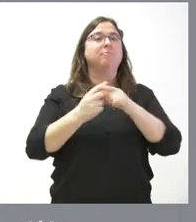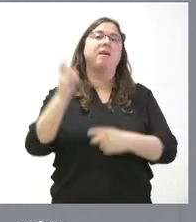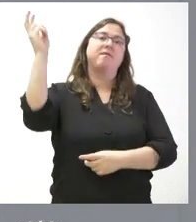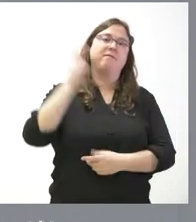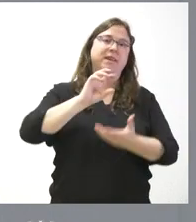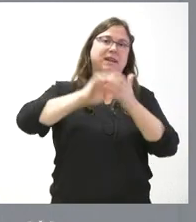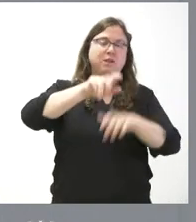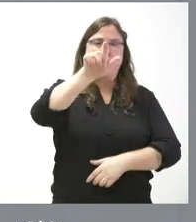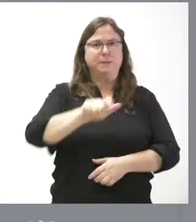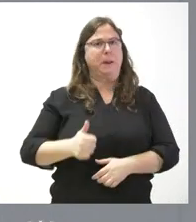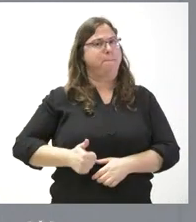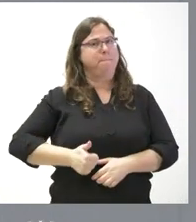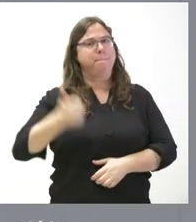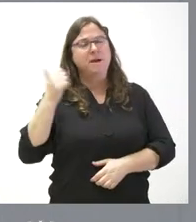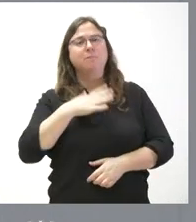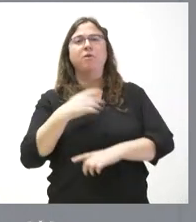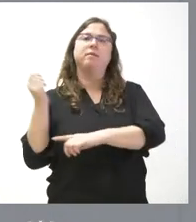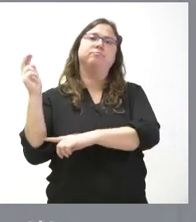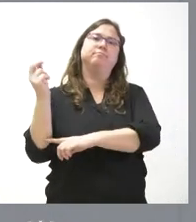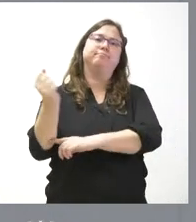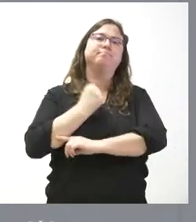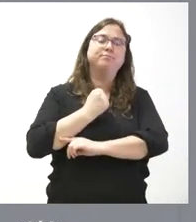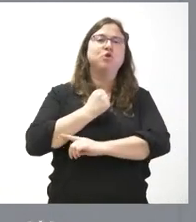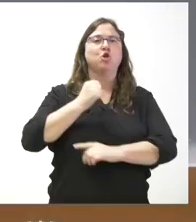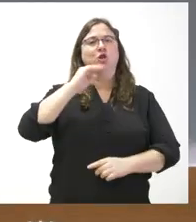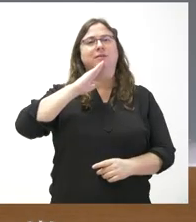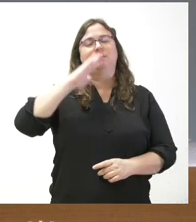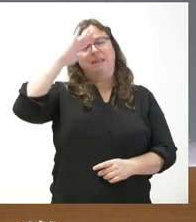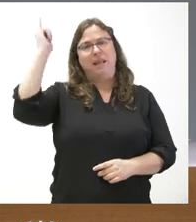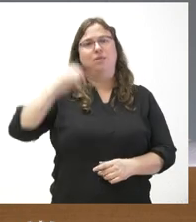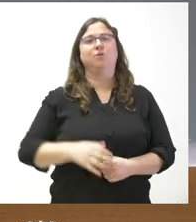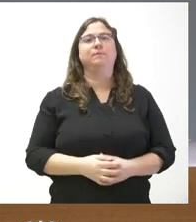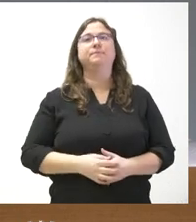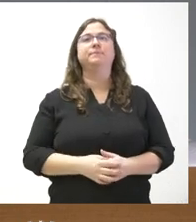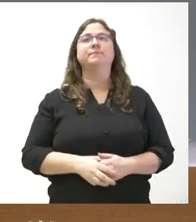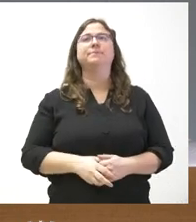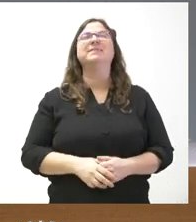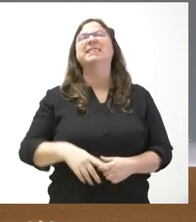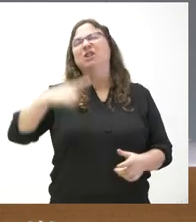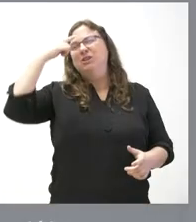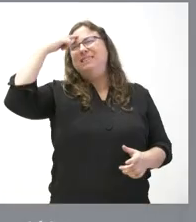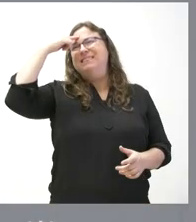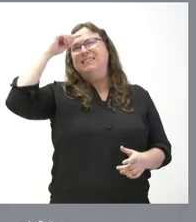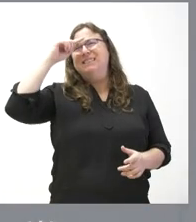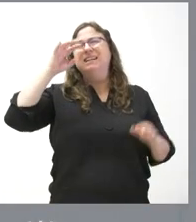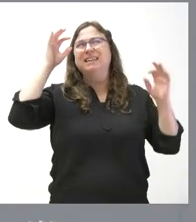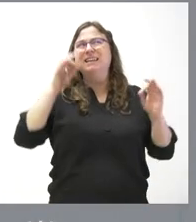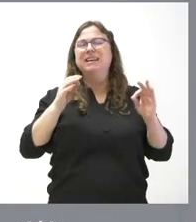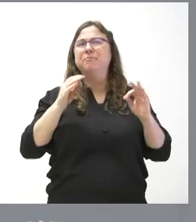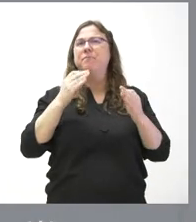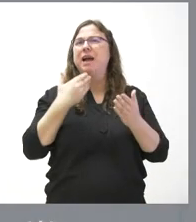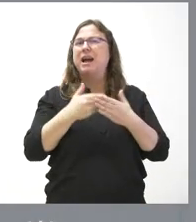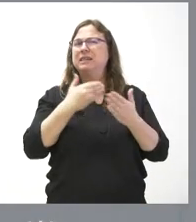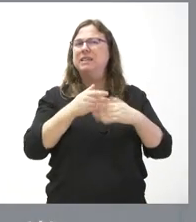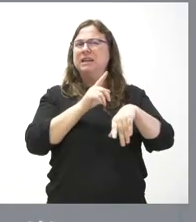Castilla y León que puedan reforzar el talento que ya tenemos en nuestra tierra. Sé que se garantiza un periodo de tiempo